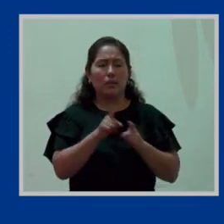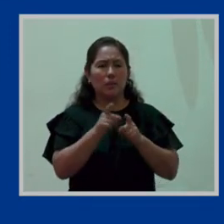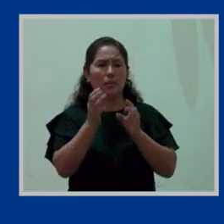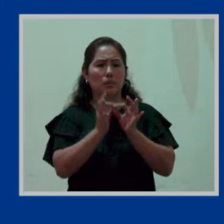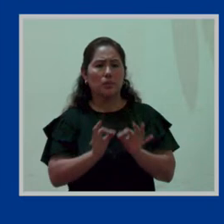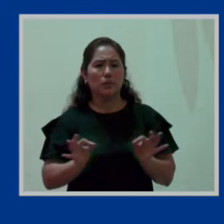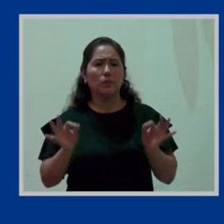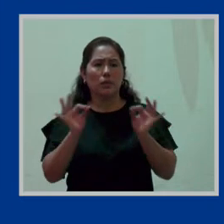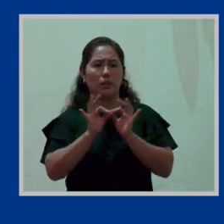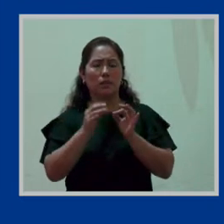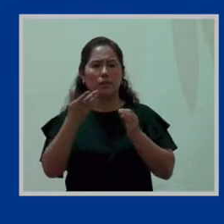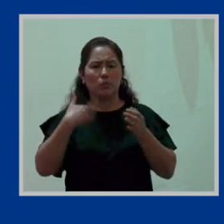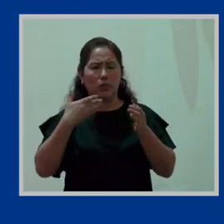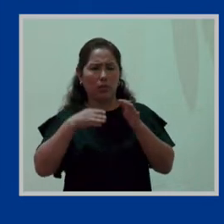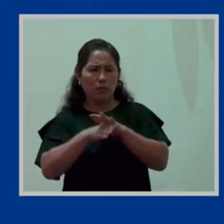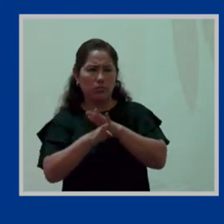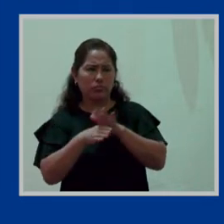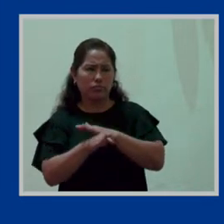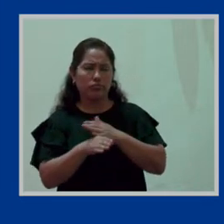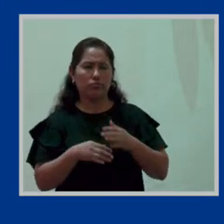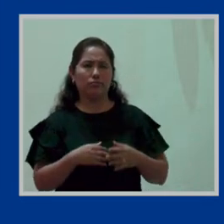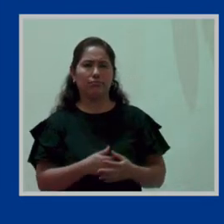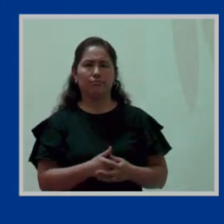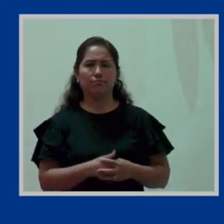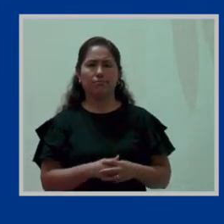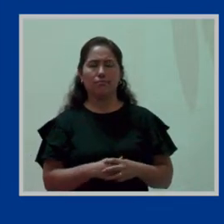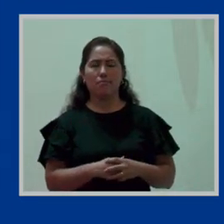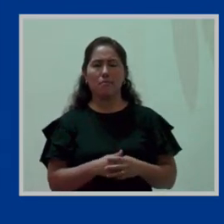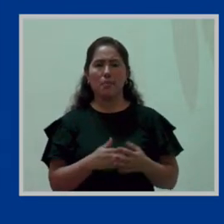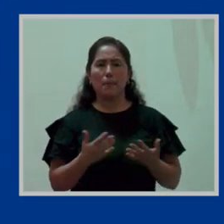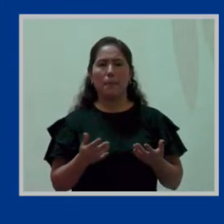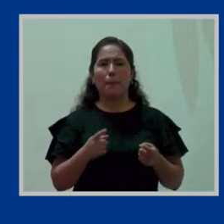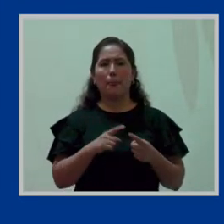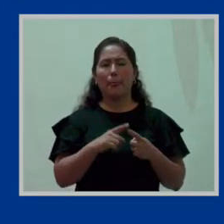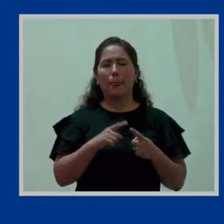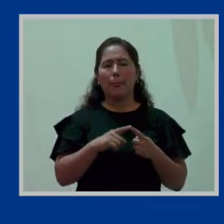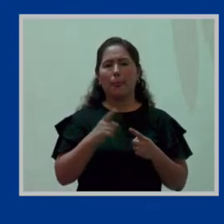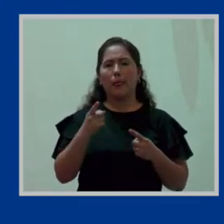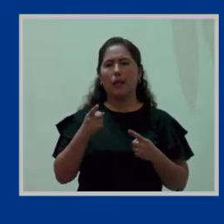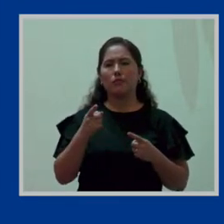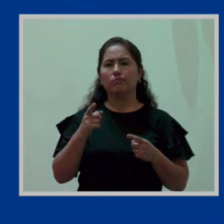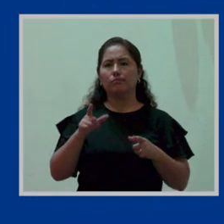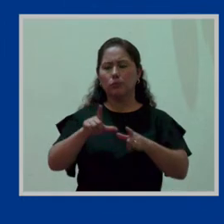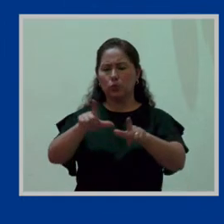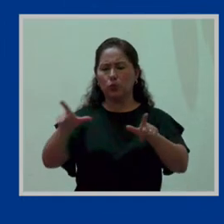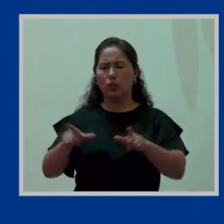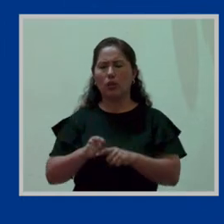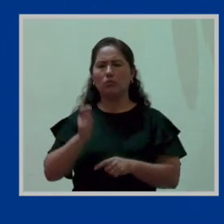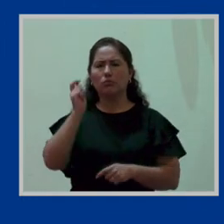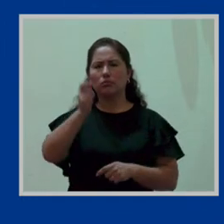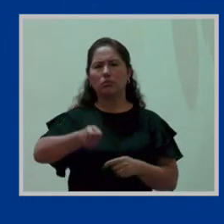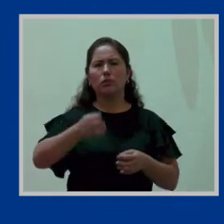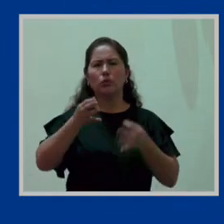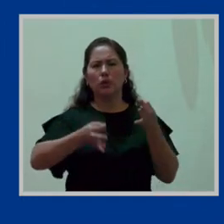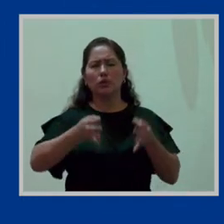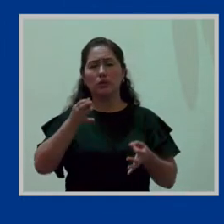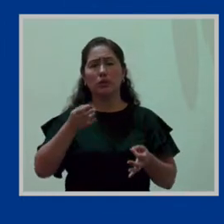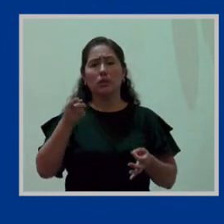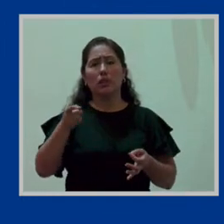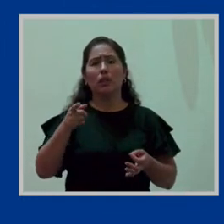importante que sea accesible. Un caso concreto. En una corte superior al interior del país,